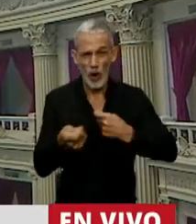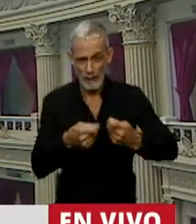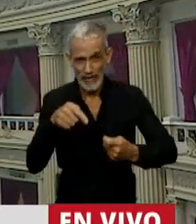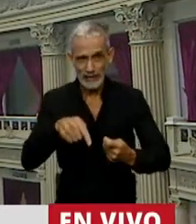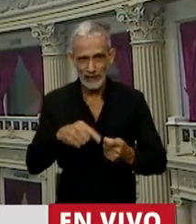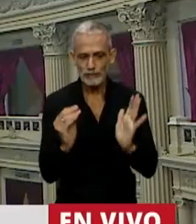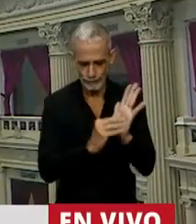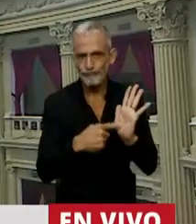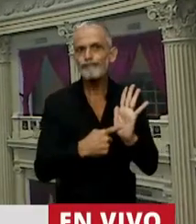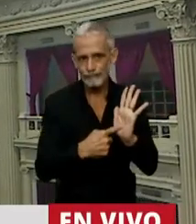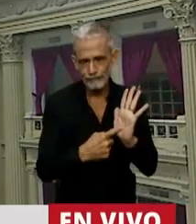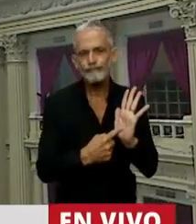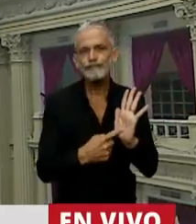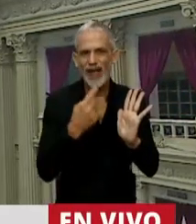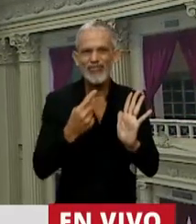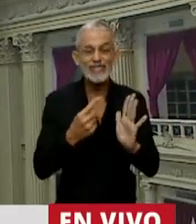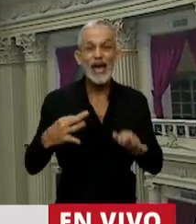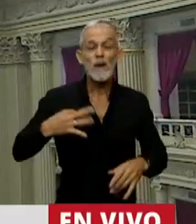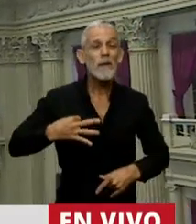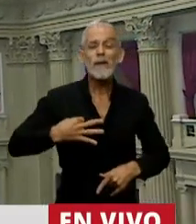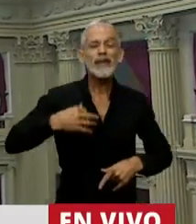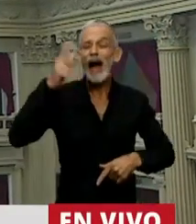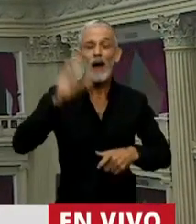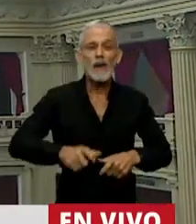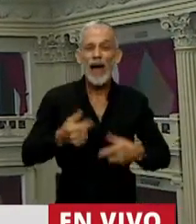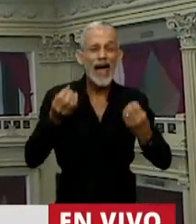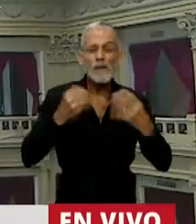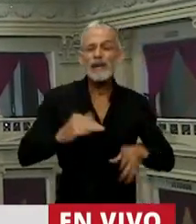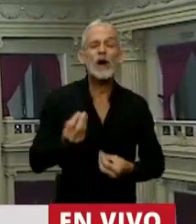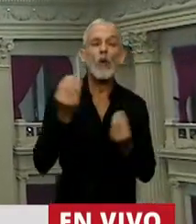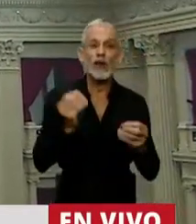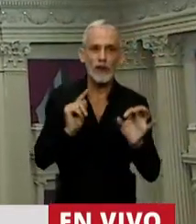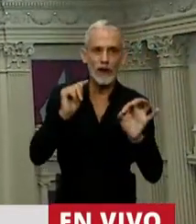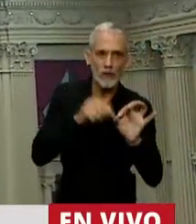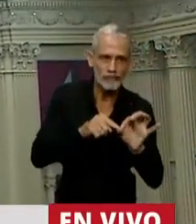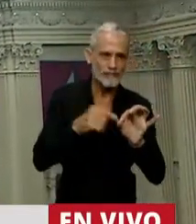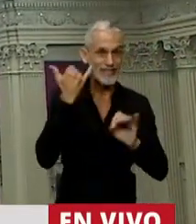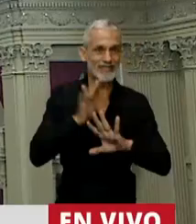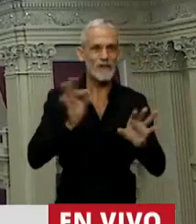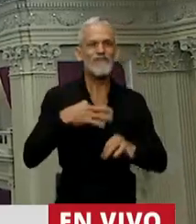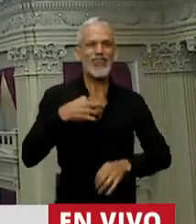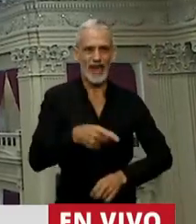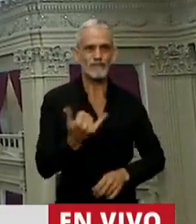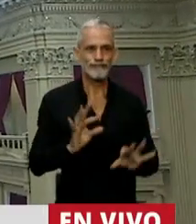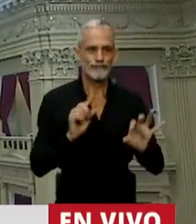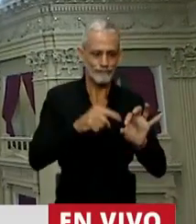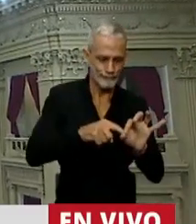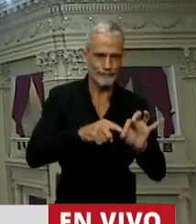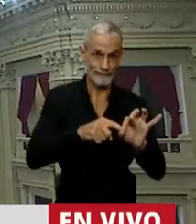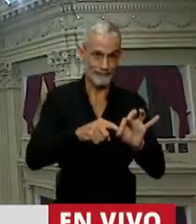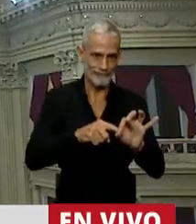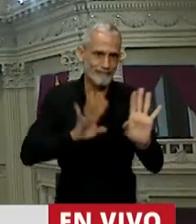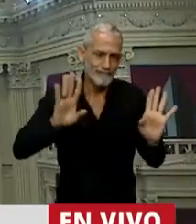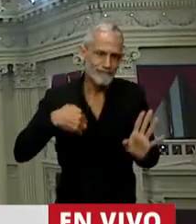expresamente señala que la vida humana comienza en la concepción. Entonces, mi